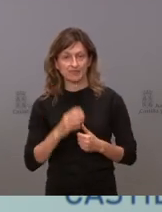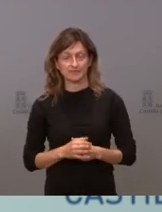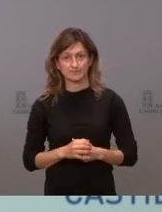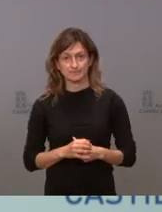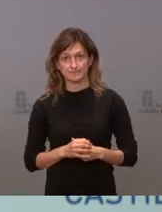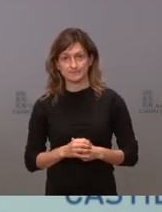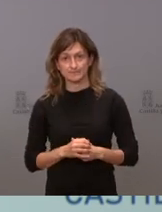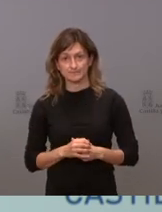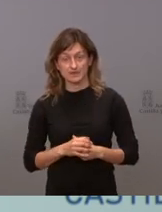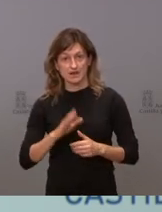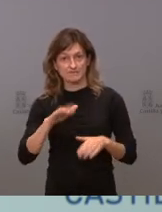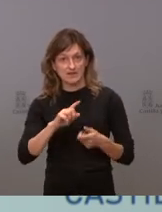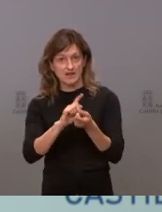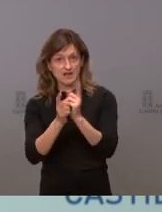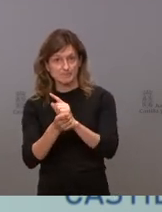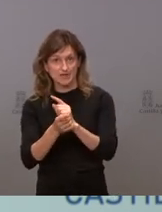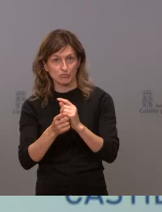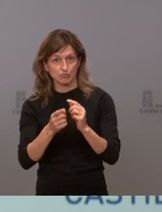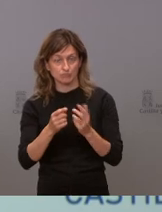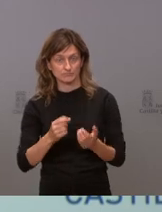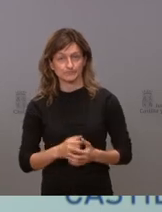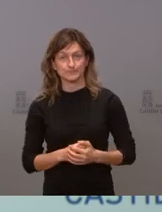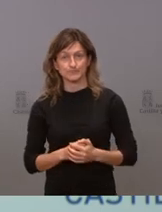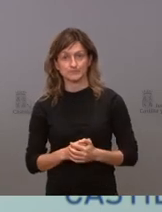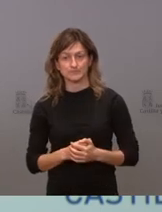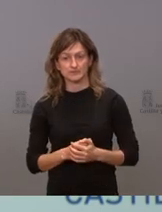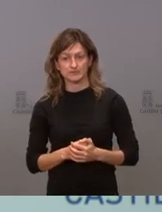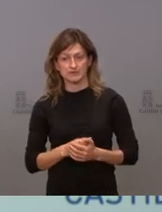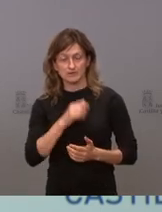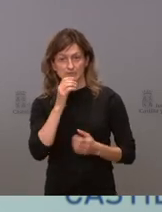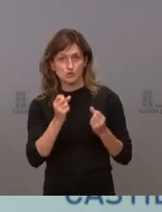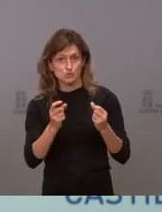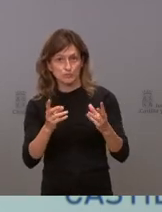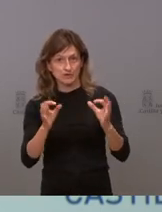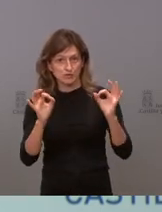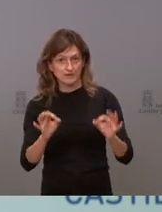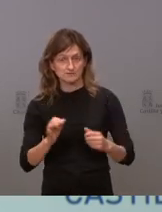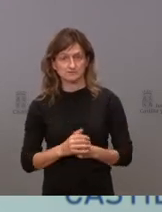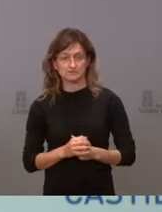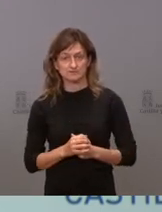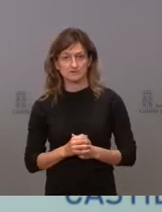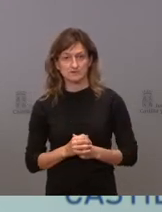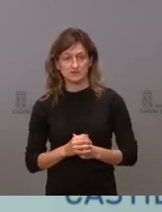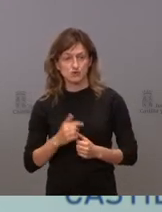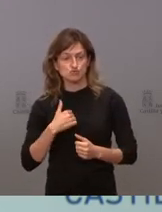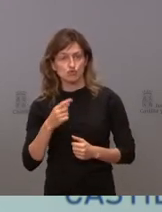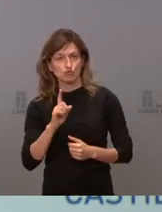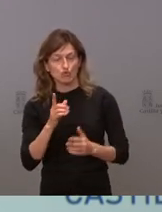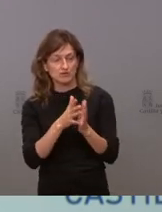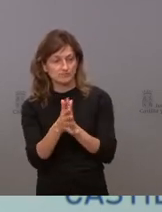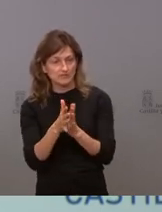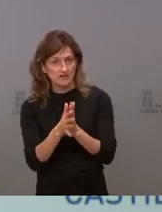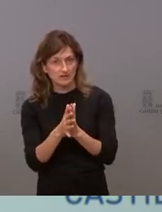ritmo se ha cambiado pero es que los números son los que son yo no voy a entrar en si se está